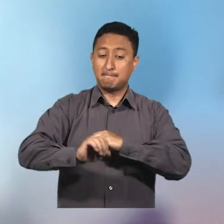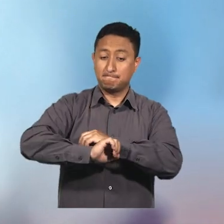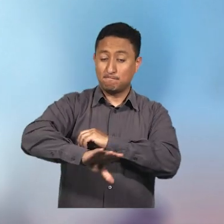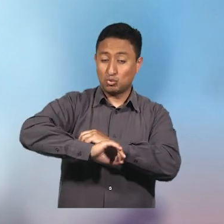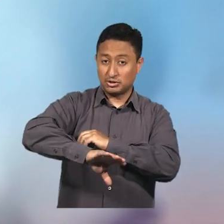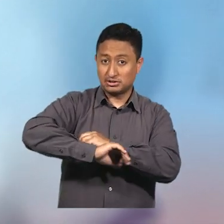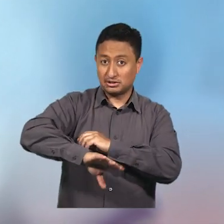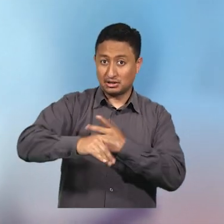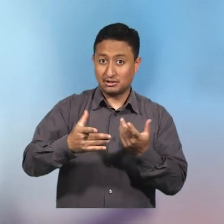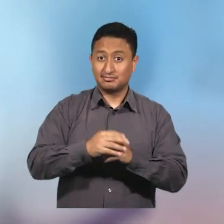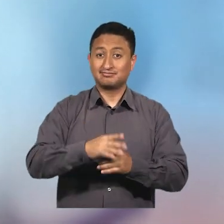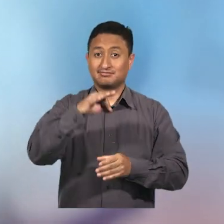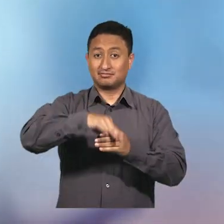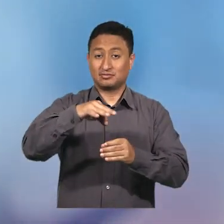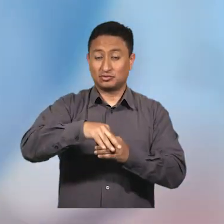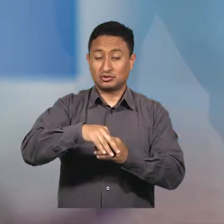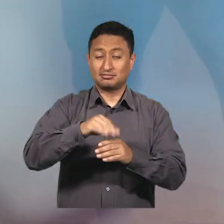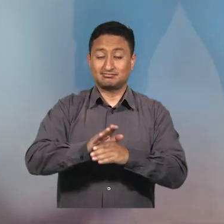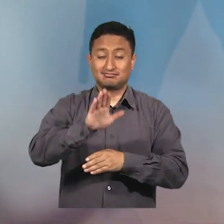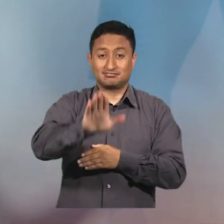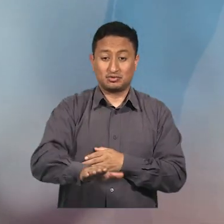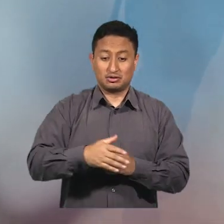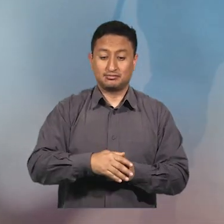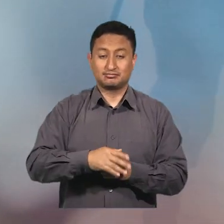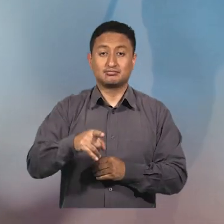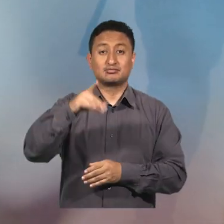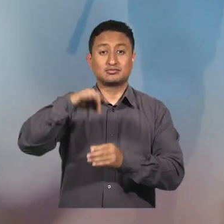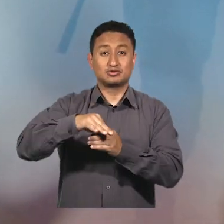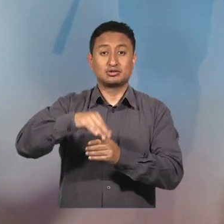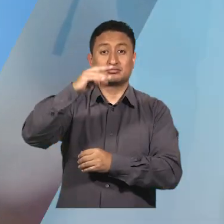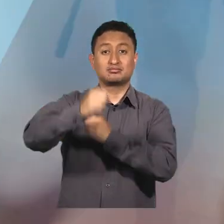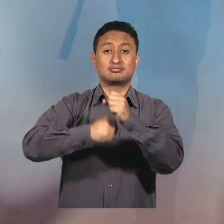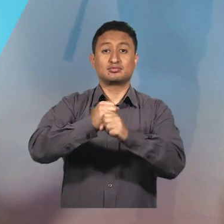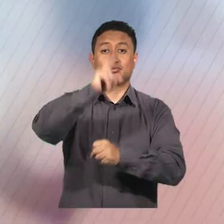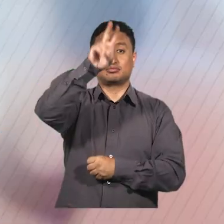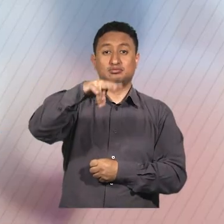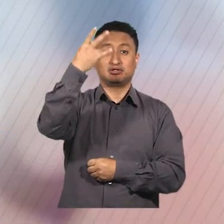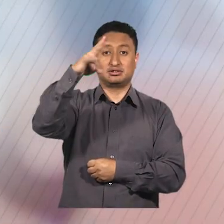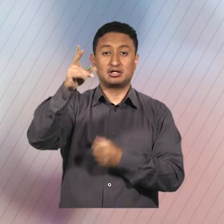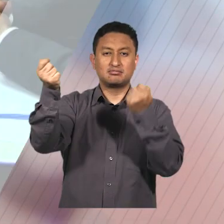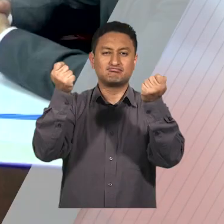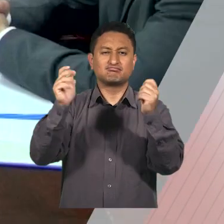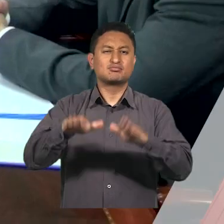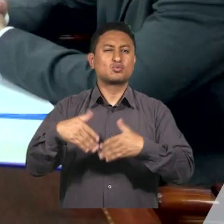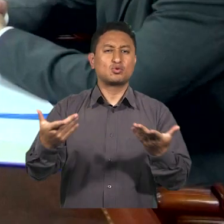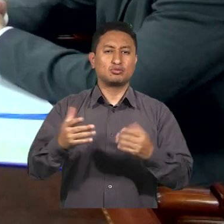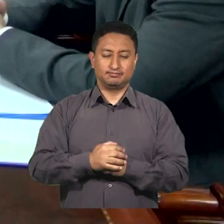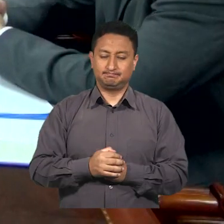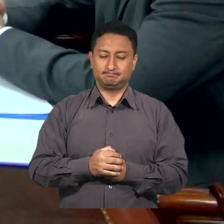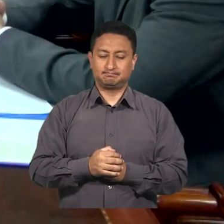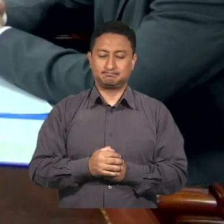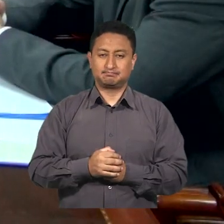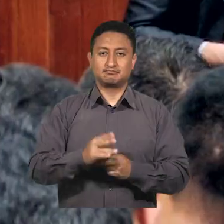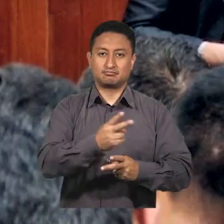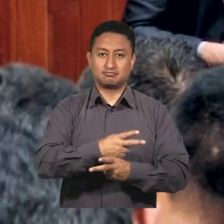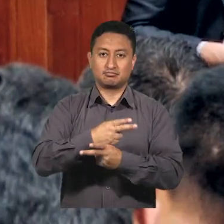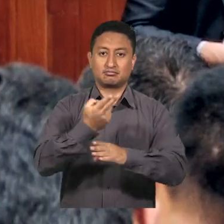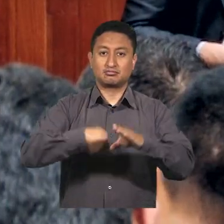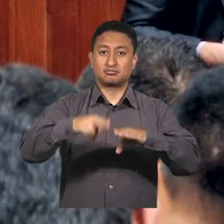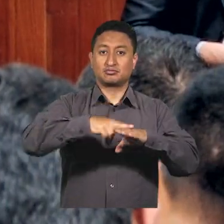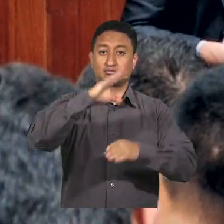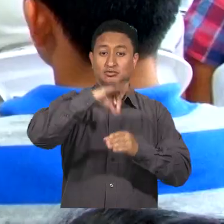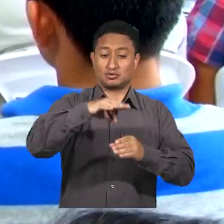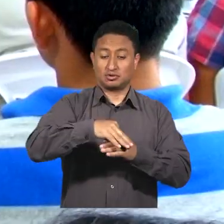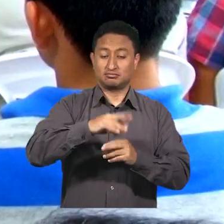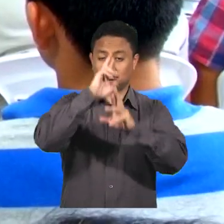o publicidad electoral anticipada en las elecciones de 2017. El Consejo Nacional Electoral, en cumplimiento